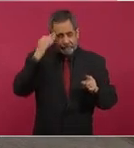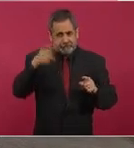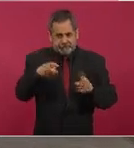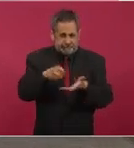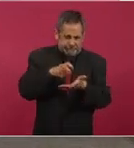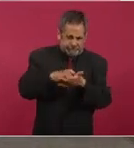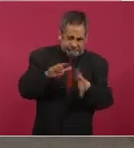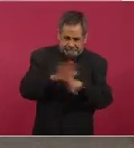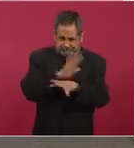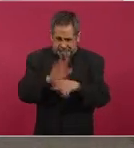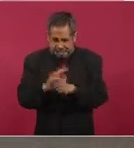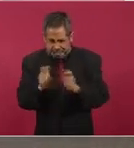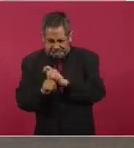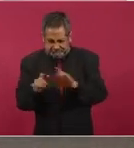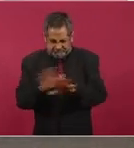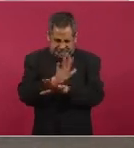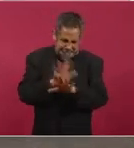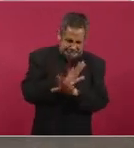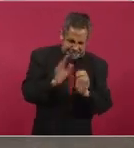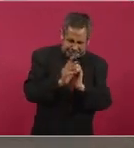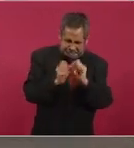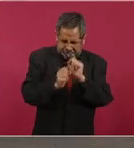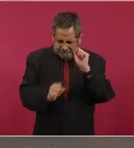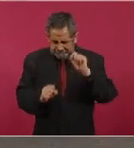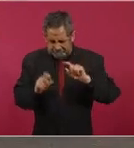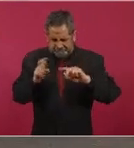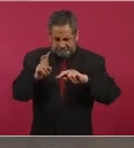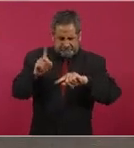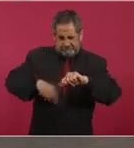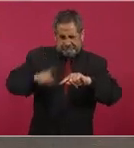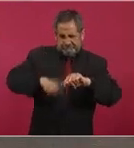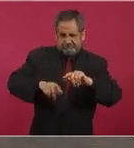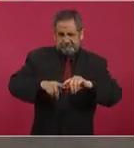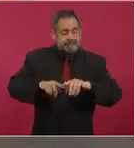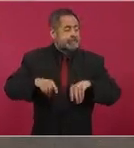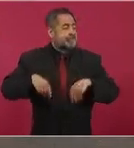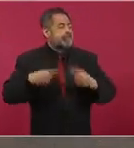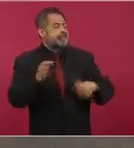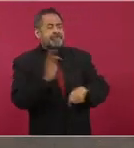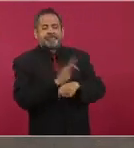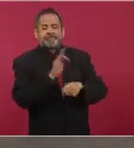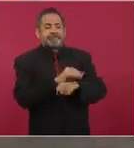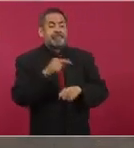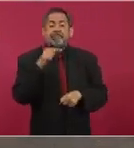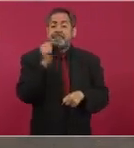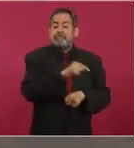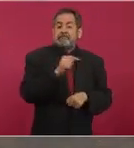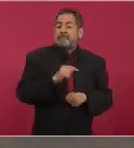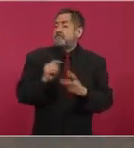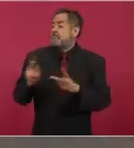reformar la Constitución para favorecer a un grupo de saqueadores